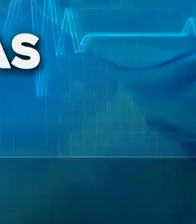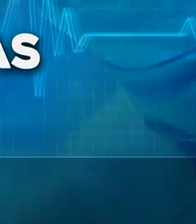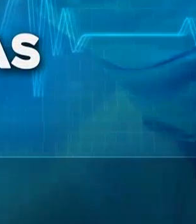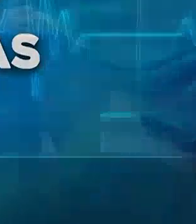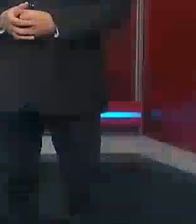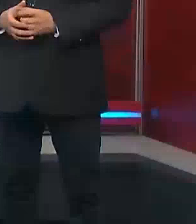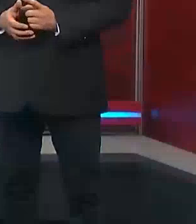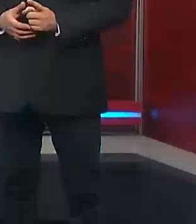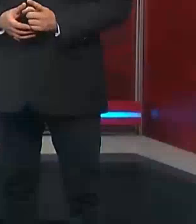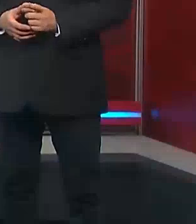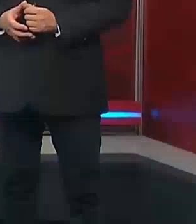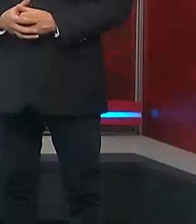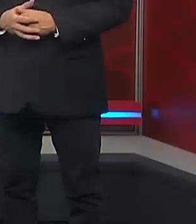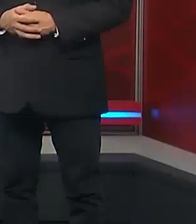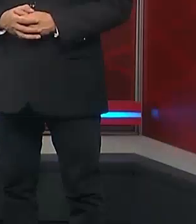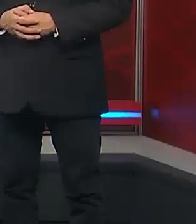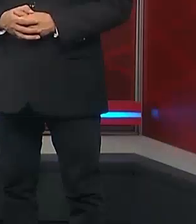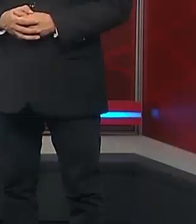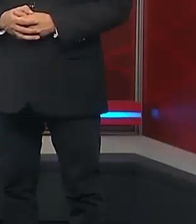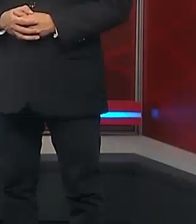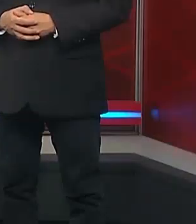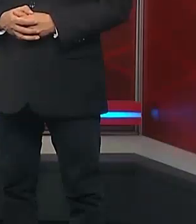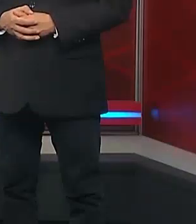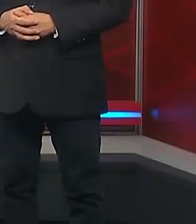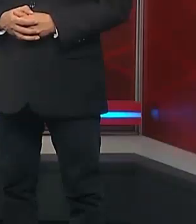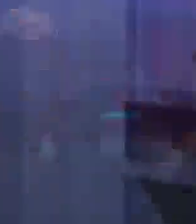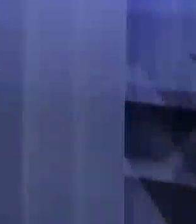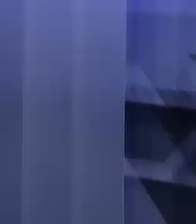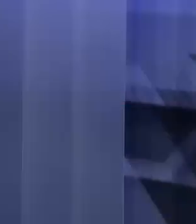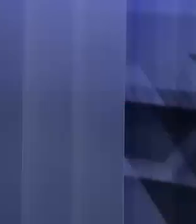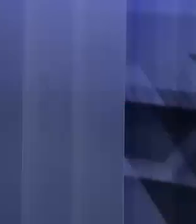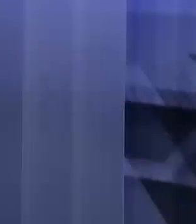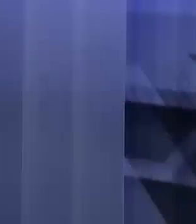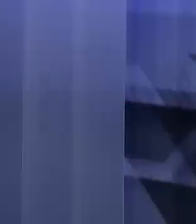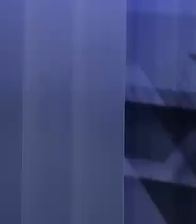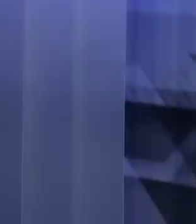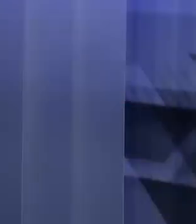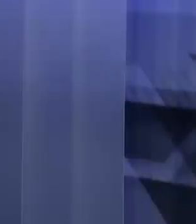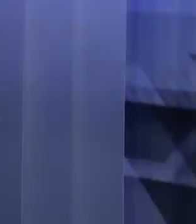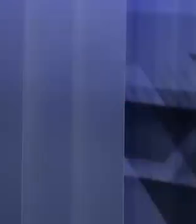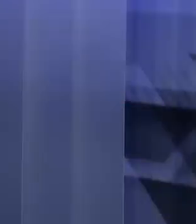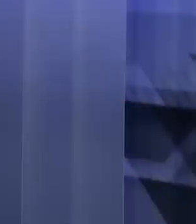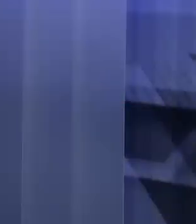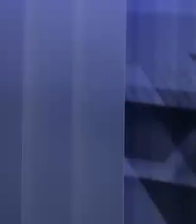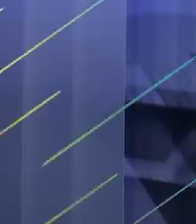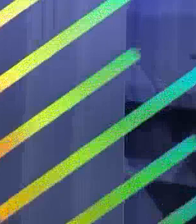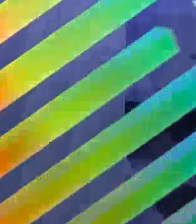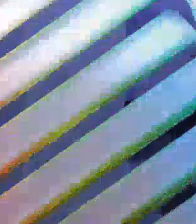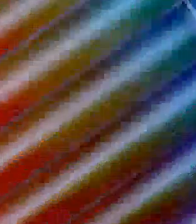Las regiones de Chile. Las regiones de Chile.